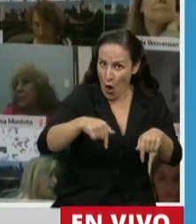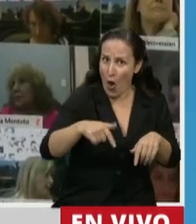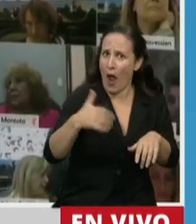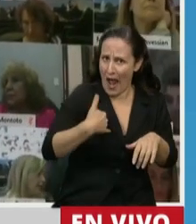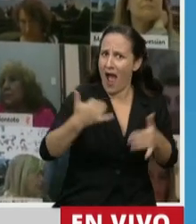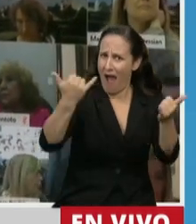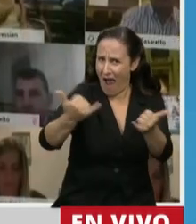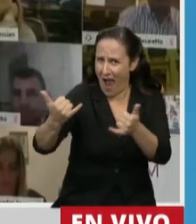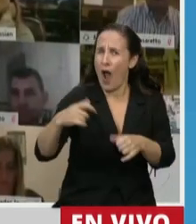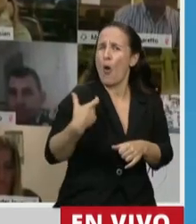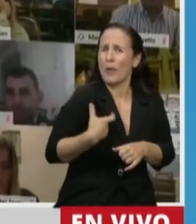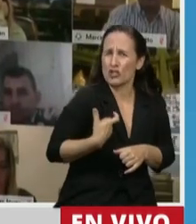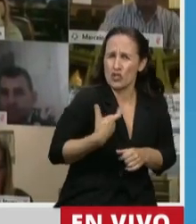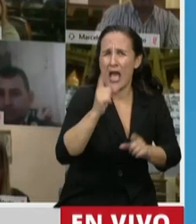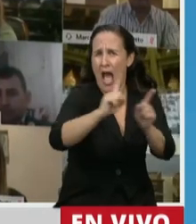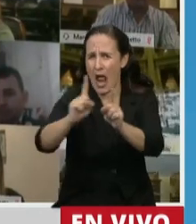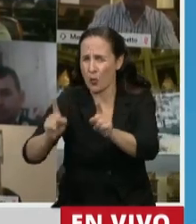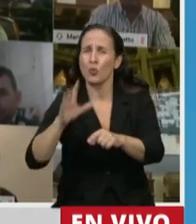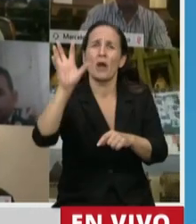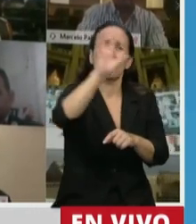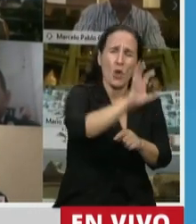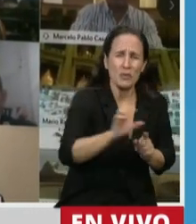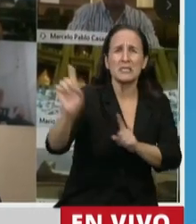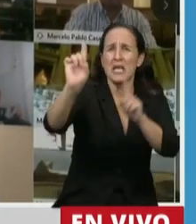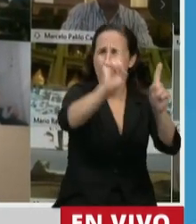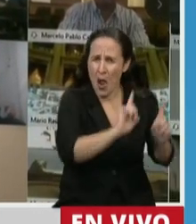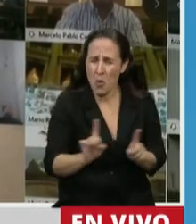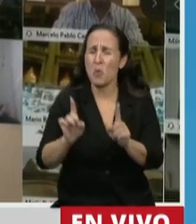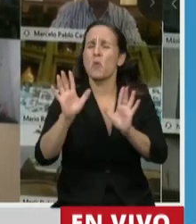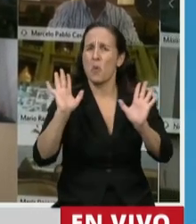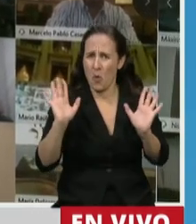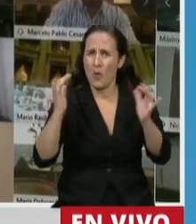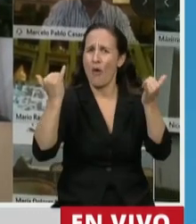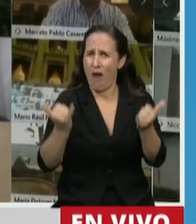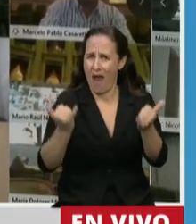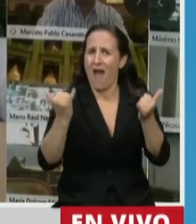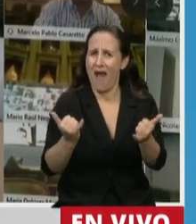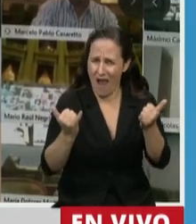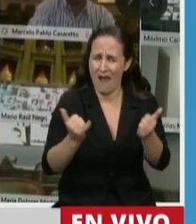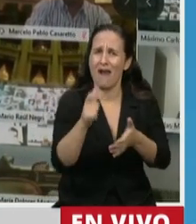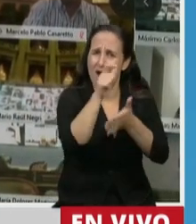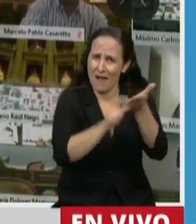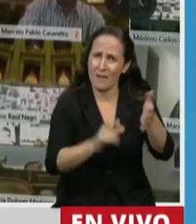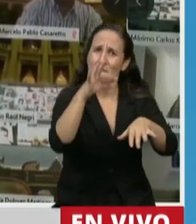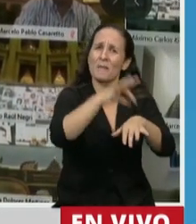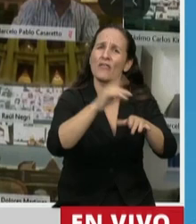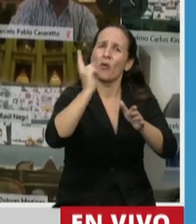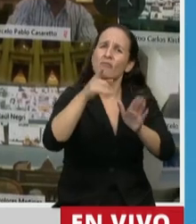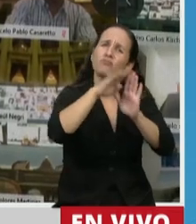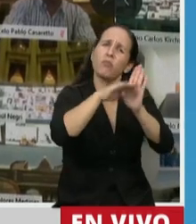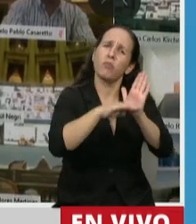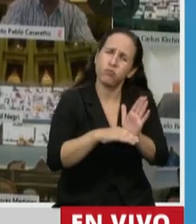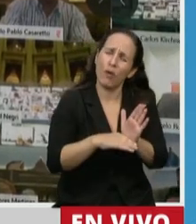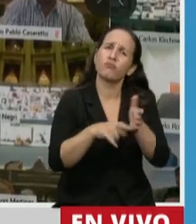hay algunas obras sociales y algunas provincias y algunos efectores sanitarios que usan la prescripción en formato